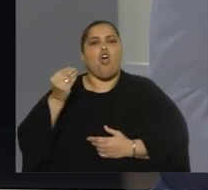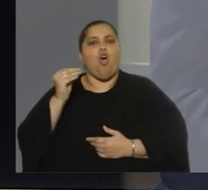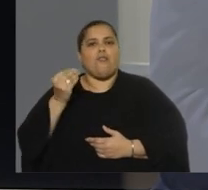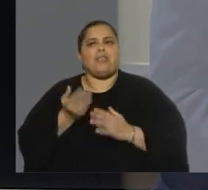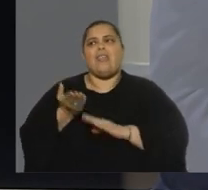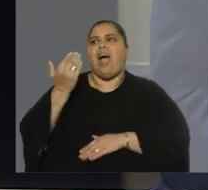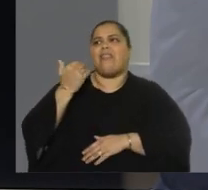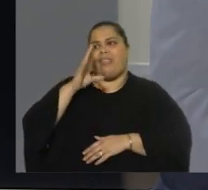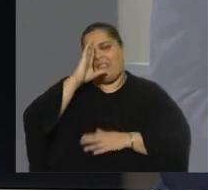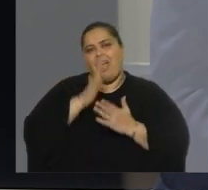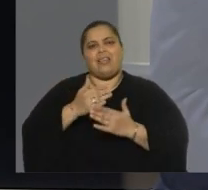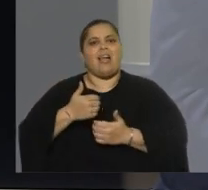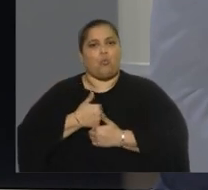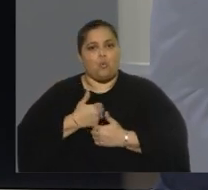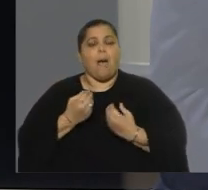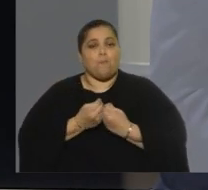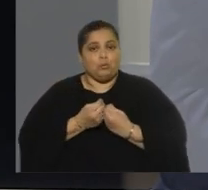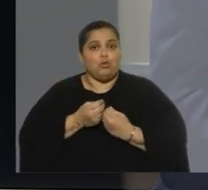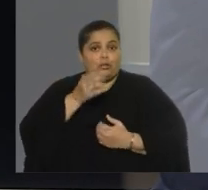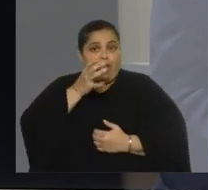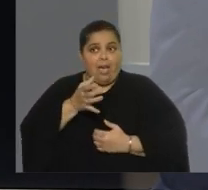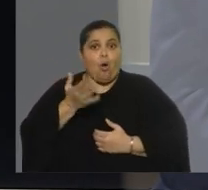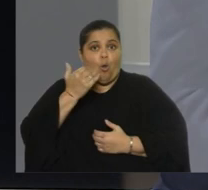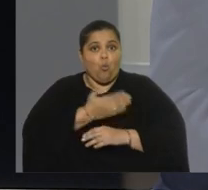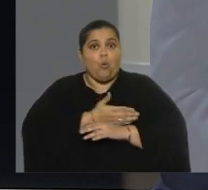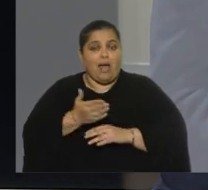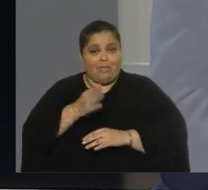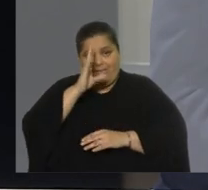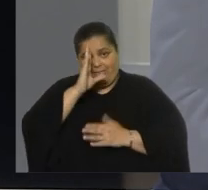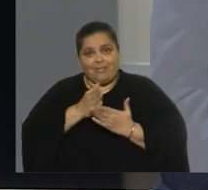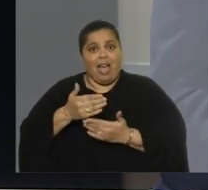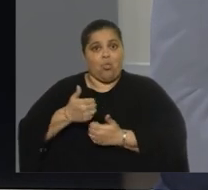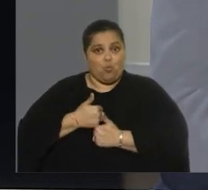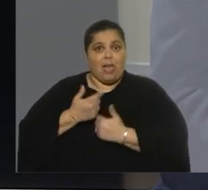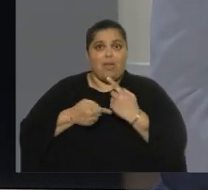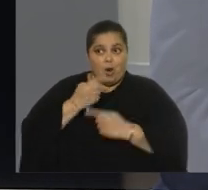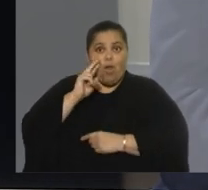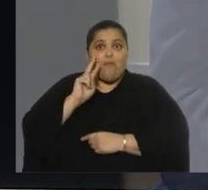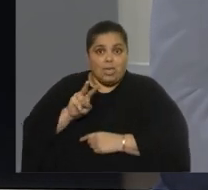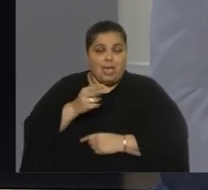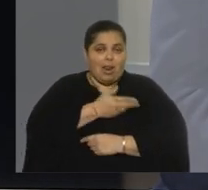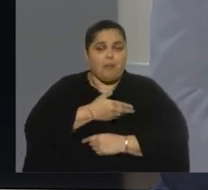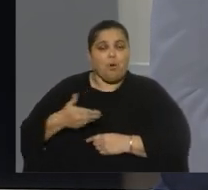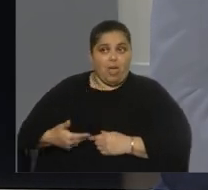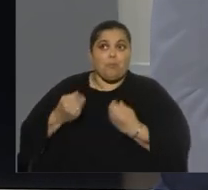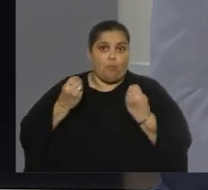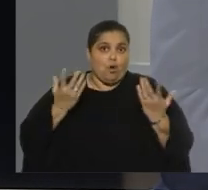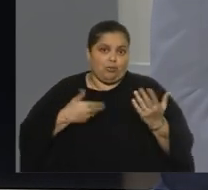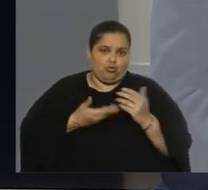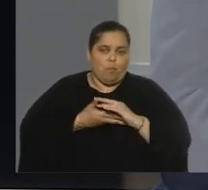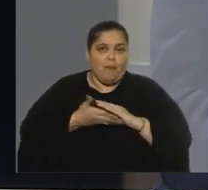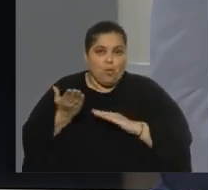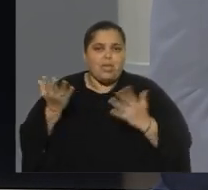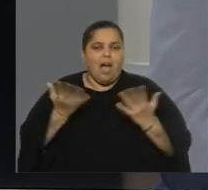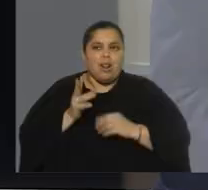antes de la dictadura, muchos riesgos durante la dictadura, y ahora veo, los vi ya en el poder, por eso me fui, y bueno, y ahora